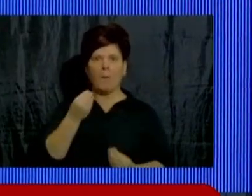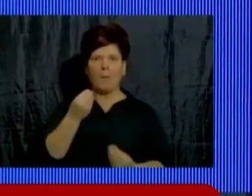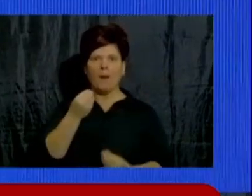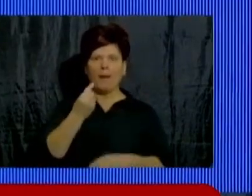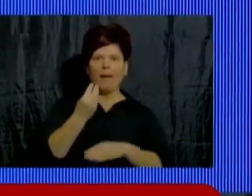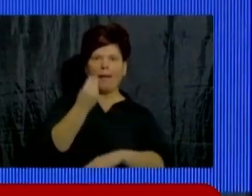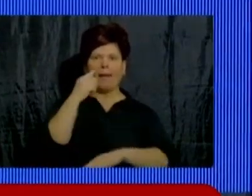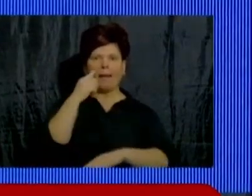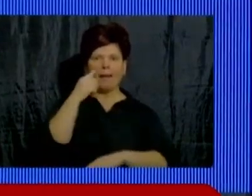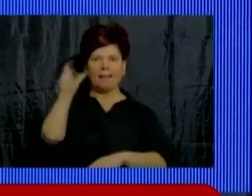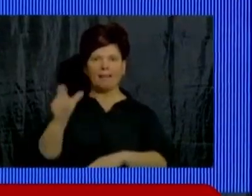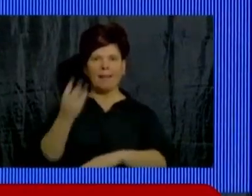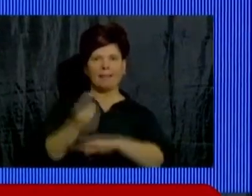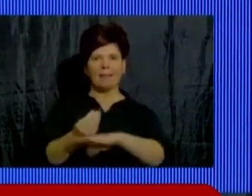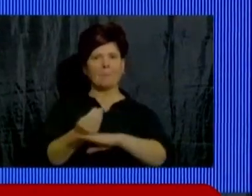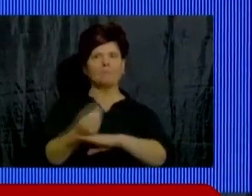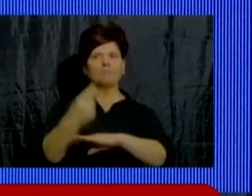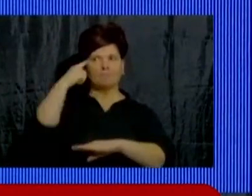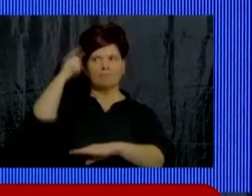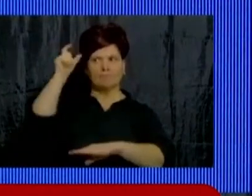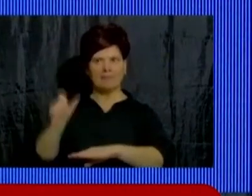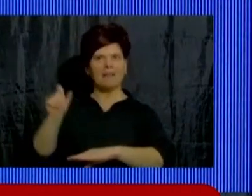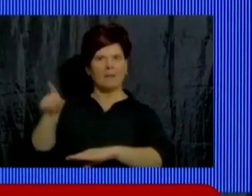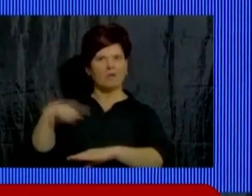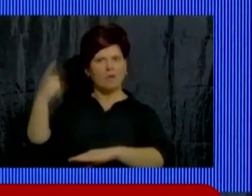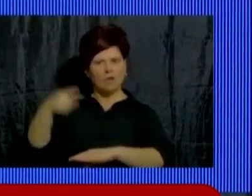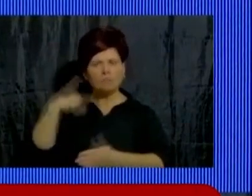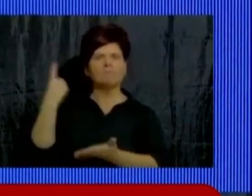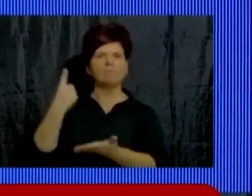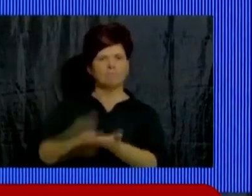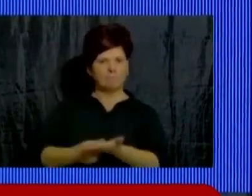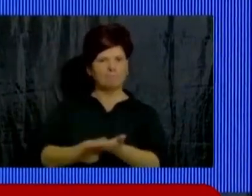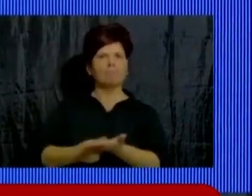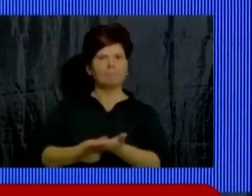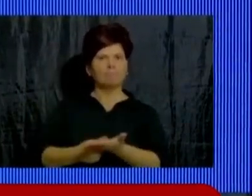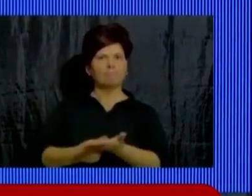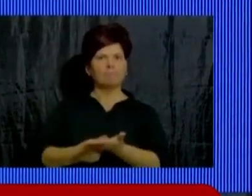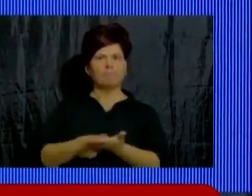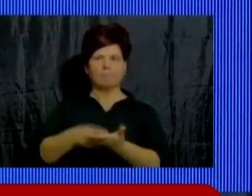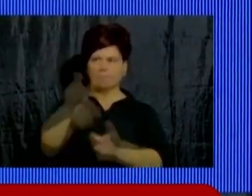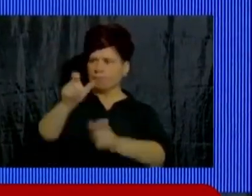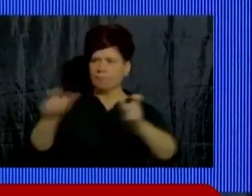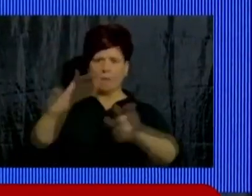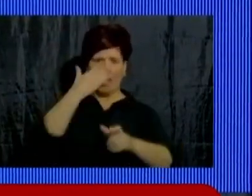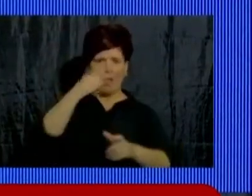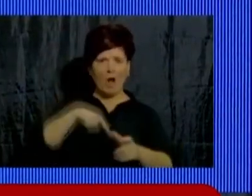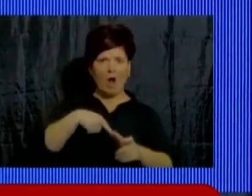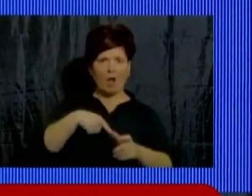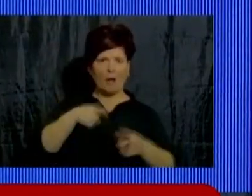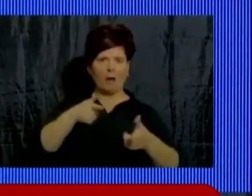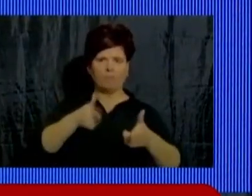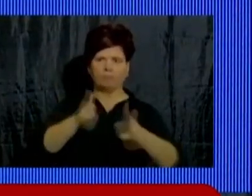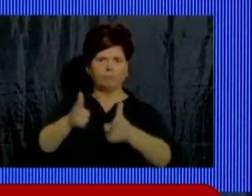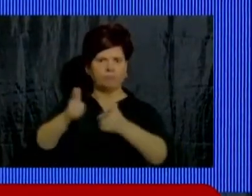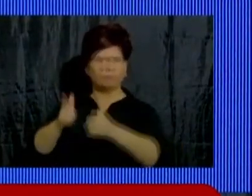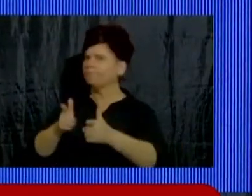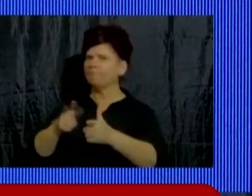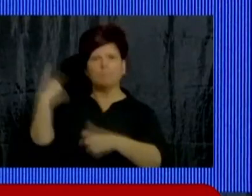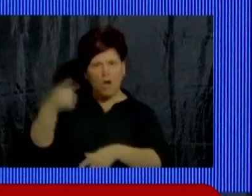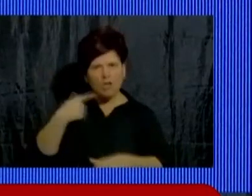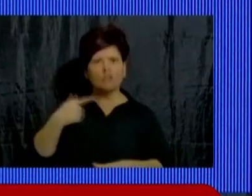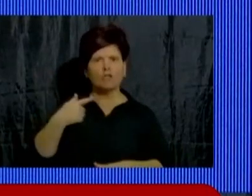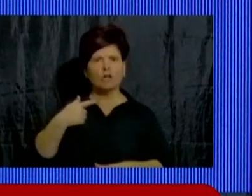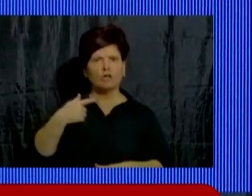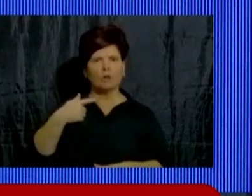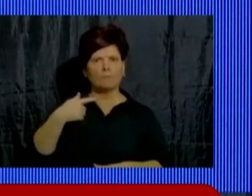irrenunciable hemos tomado la firme decisión de no dejar que se ataque a los cordobeses y a las cordobesas. Vamos a defender como